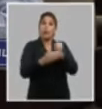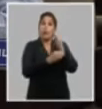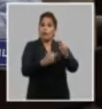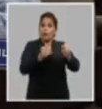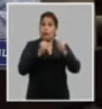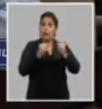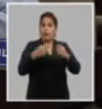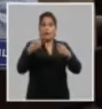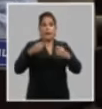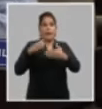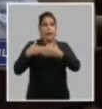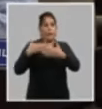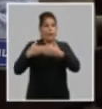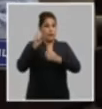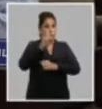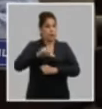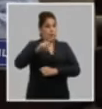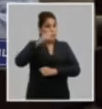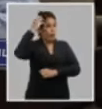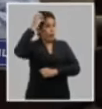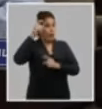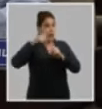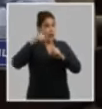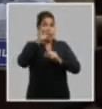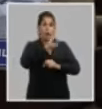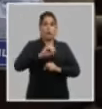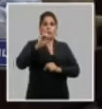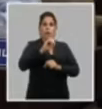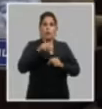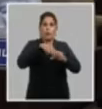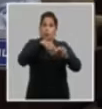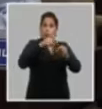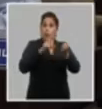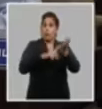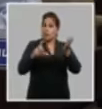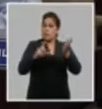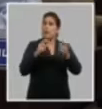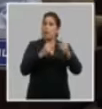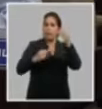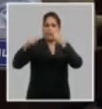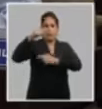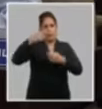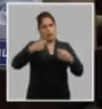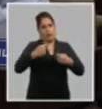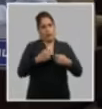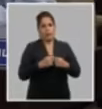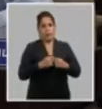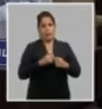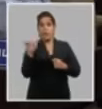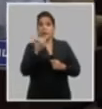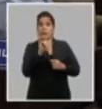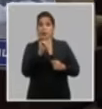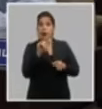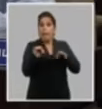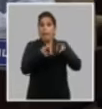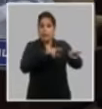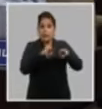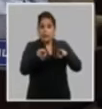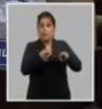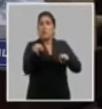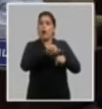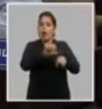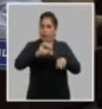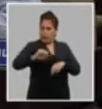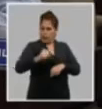potencialidades que brinda incluso la tarea de ordenamiento el núcleo del partido también tiene que ser protagonista en eso y con las administraciones